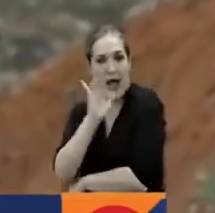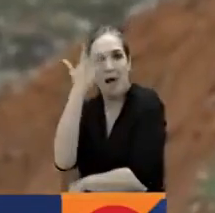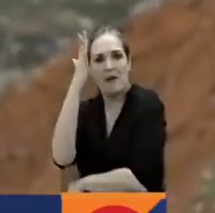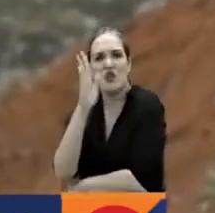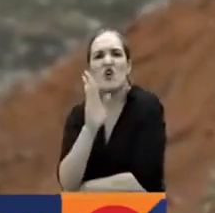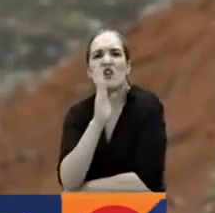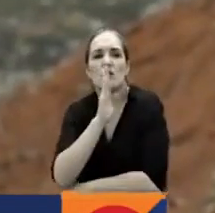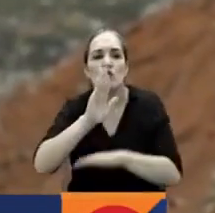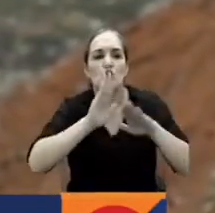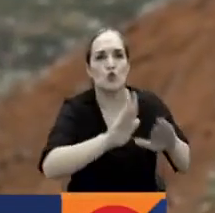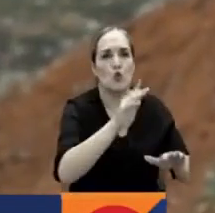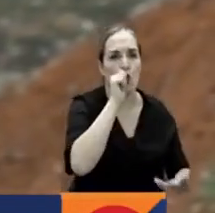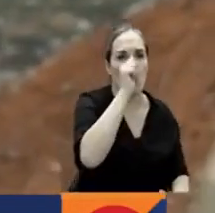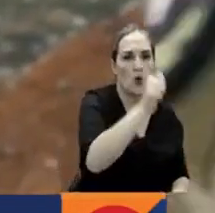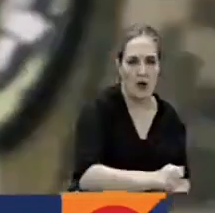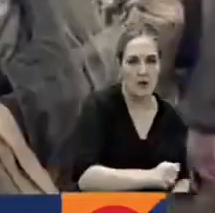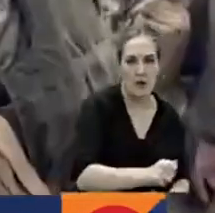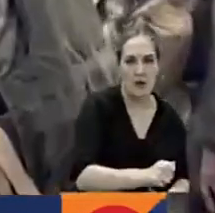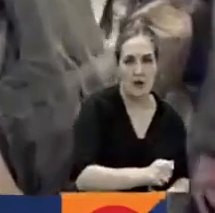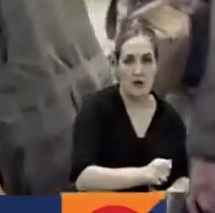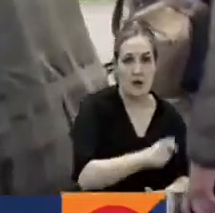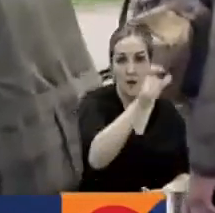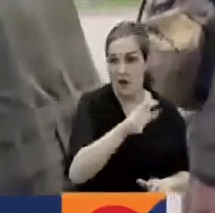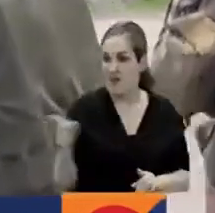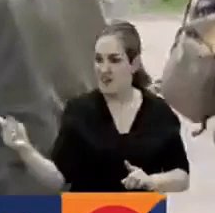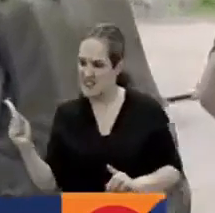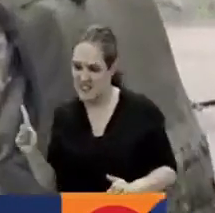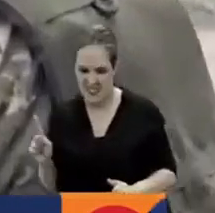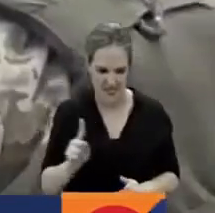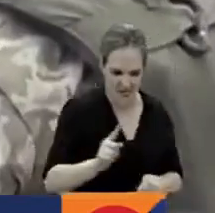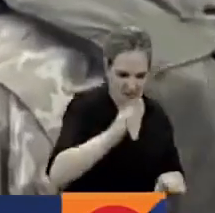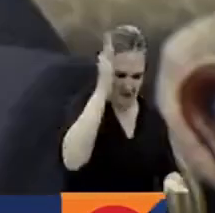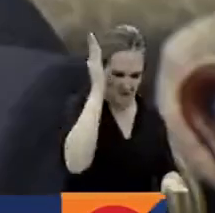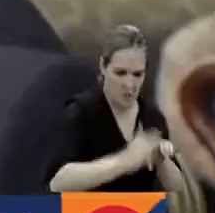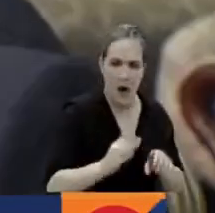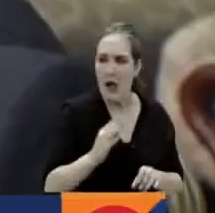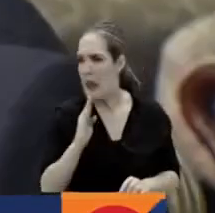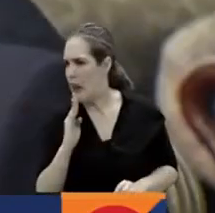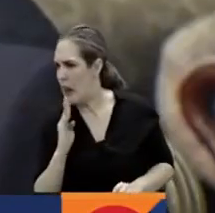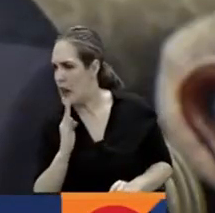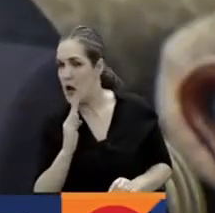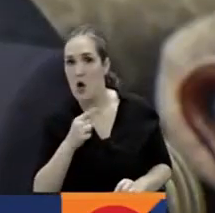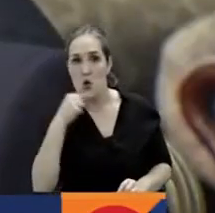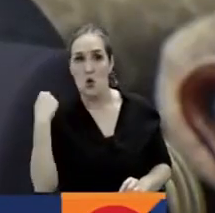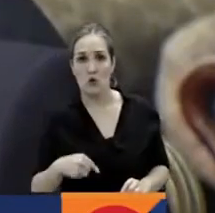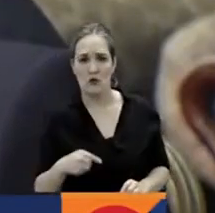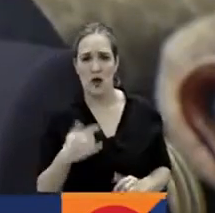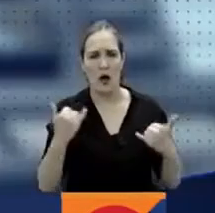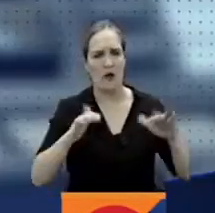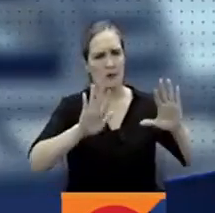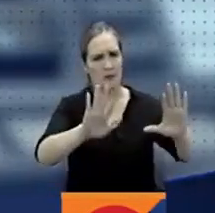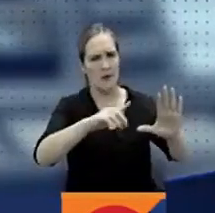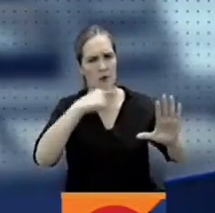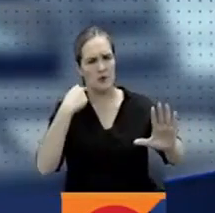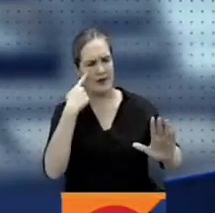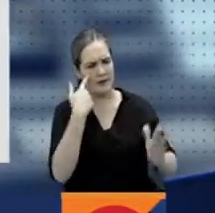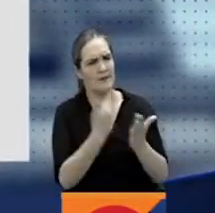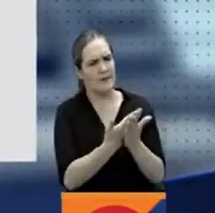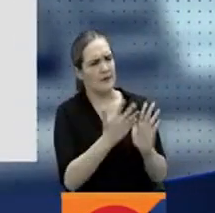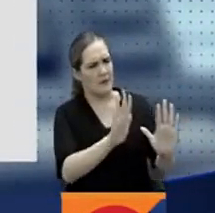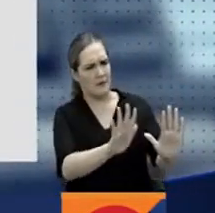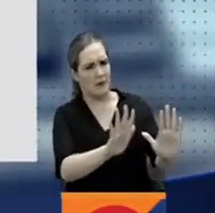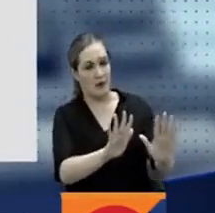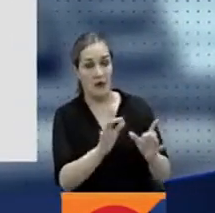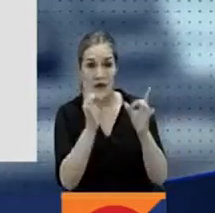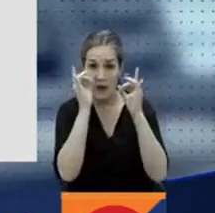por combatientes ucranianos y que quienes decapitan al soldado dialogan en ruso. El Kremlin demanda verificar. Son imágenes